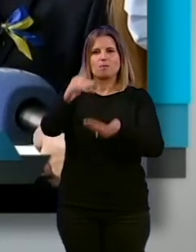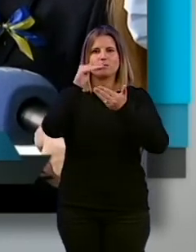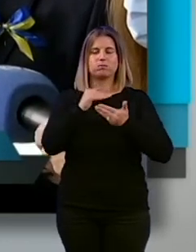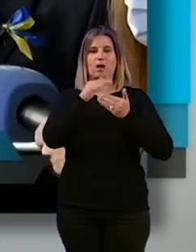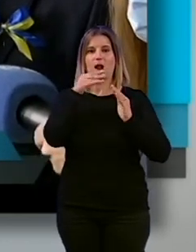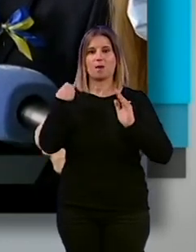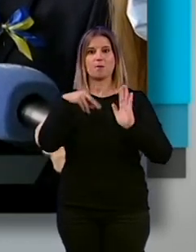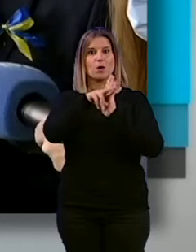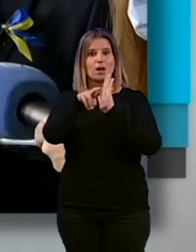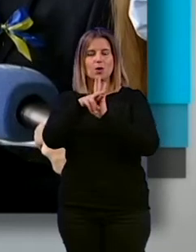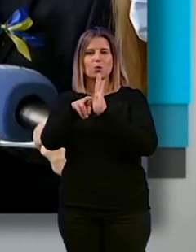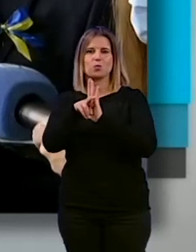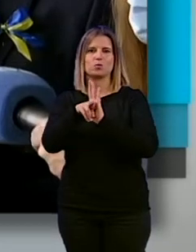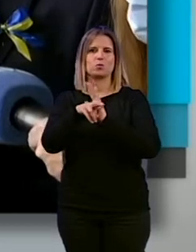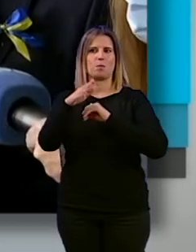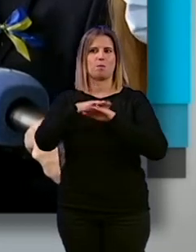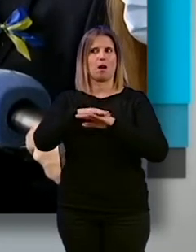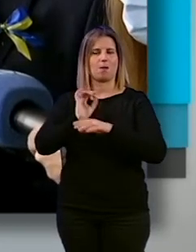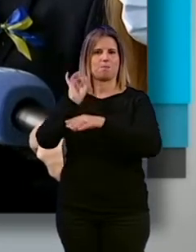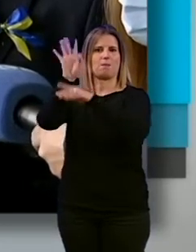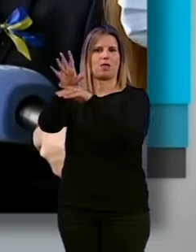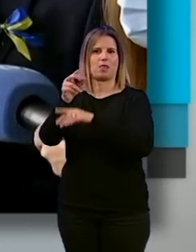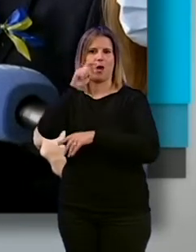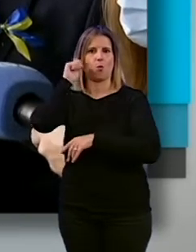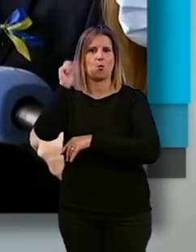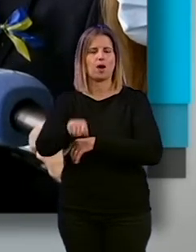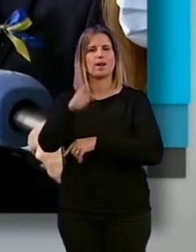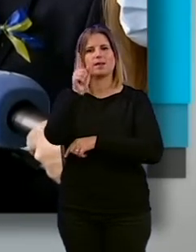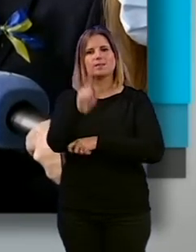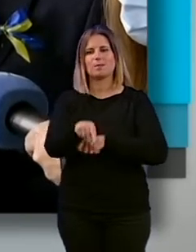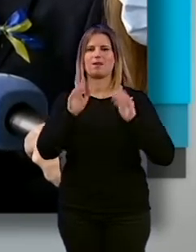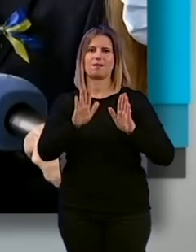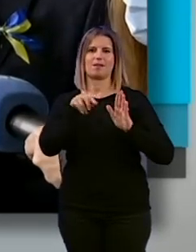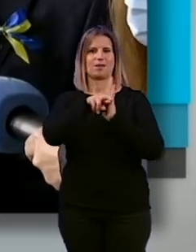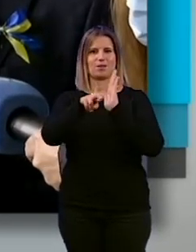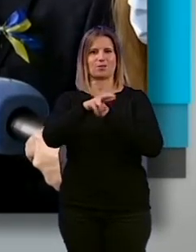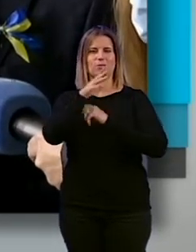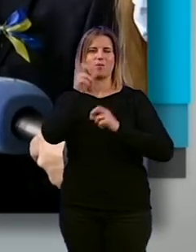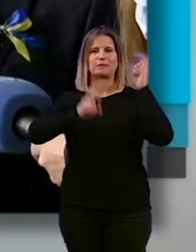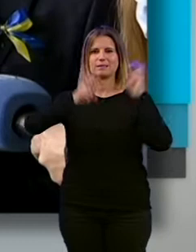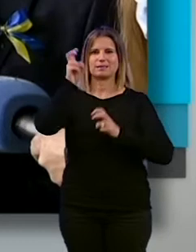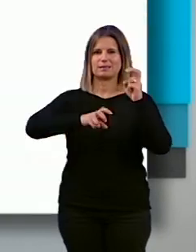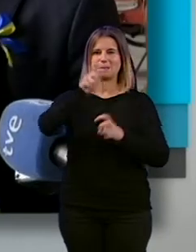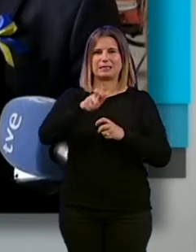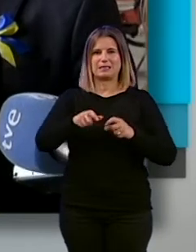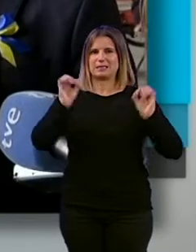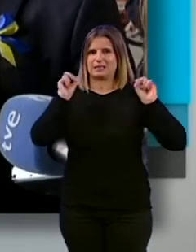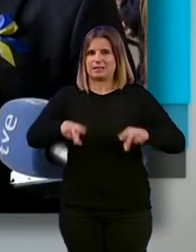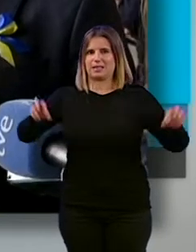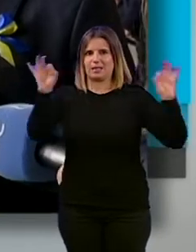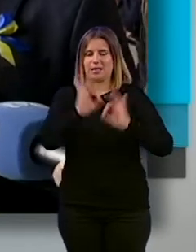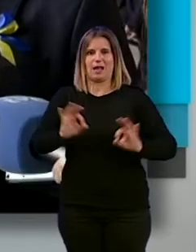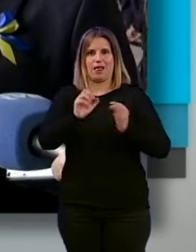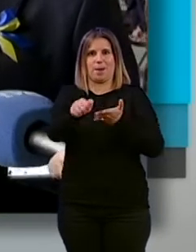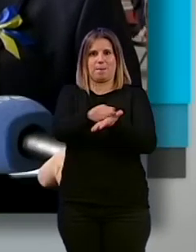ahora mismo no solamente van para Ucrania, sino también se quedan aquí porque vienen personas sin nada. Solamente a